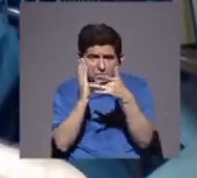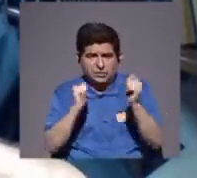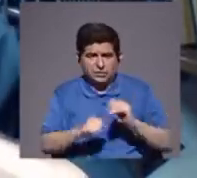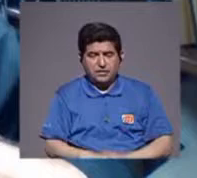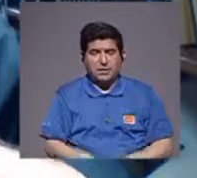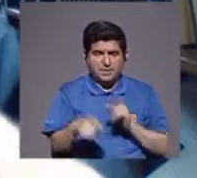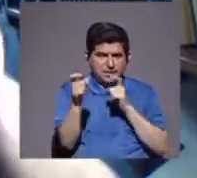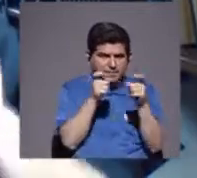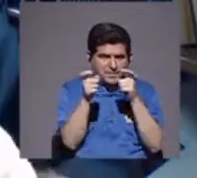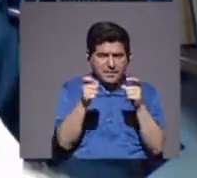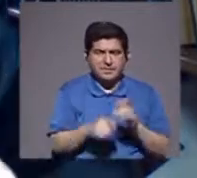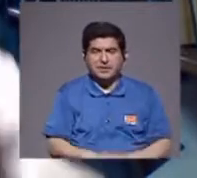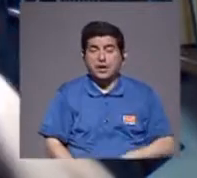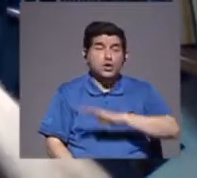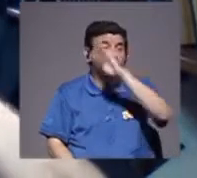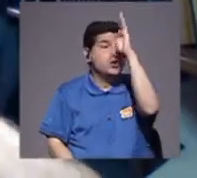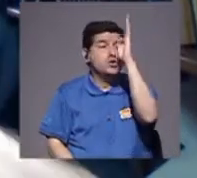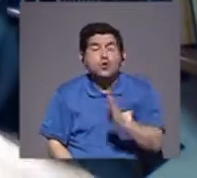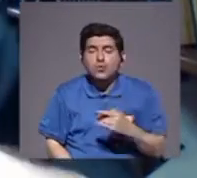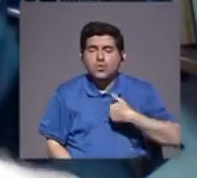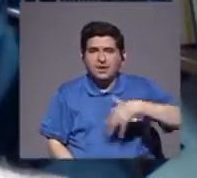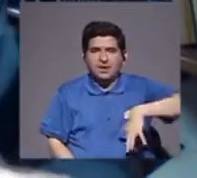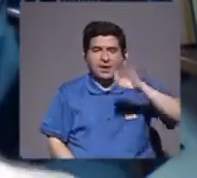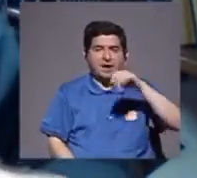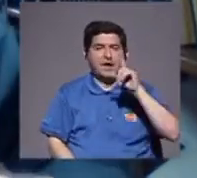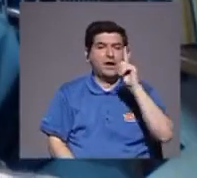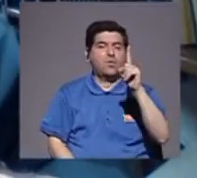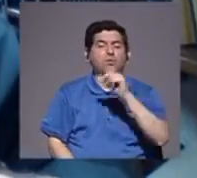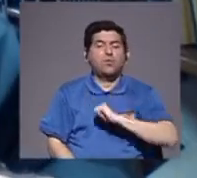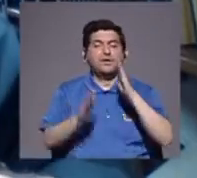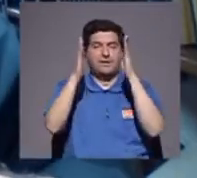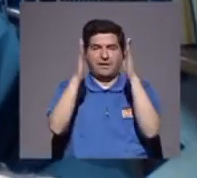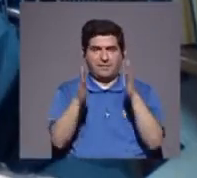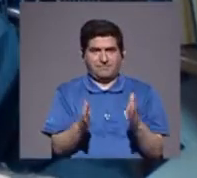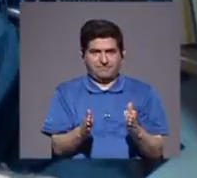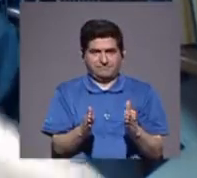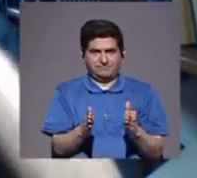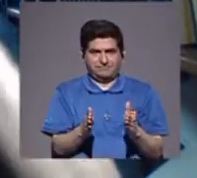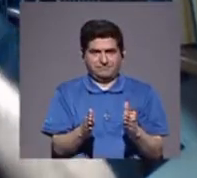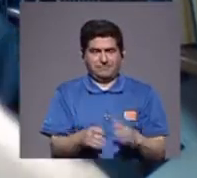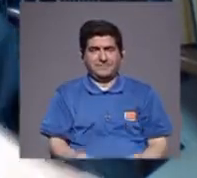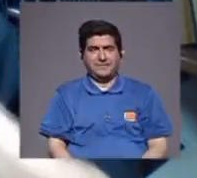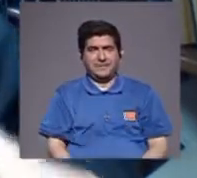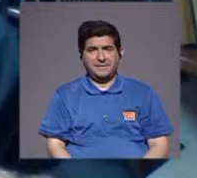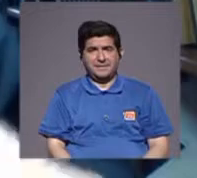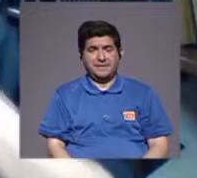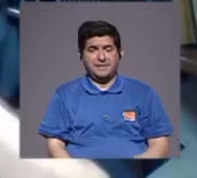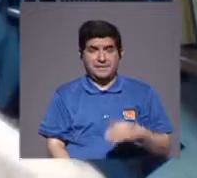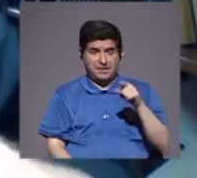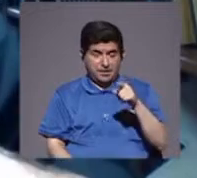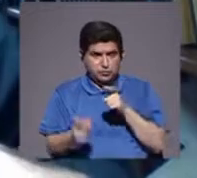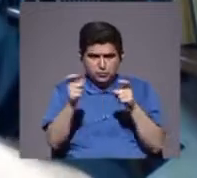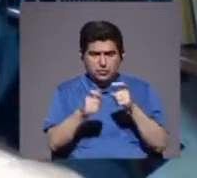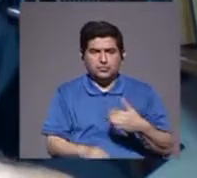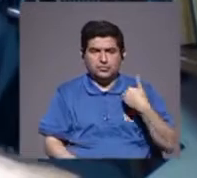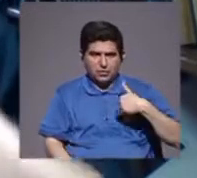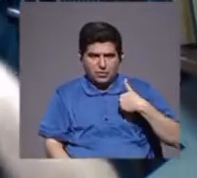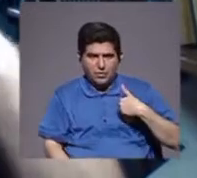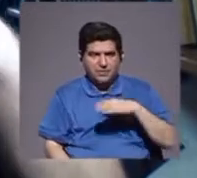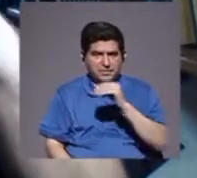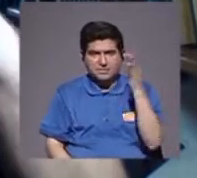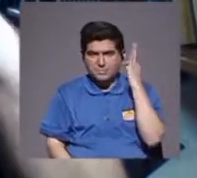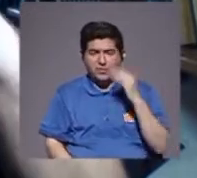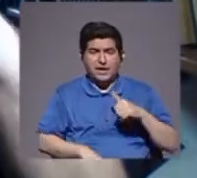en controlar a narcotráfica, nunca, he encontrado, una sola autoridad, que manda a hombres y mujeres, a correr riesgos,